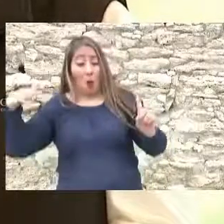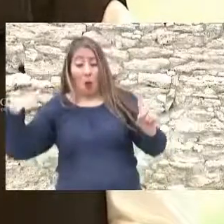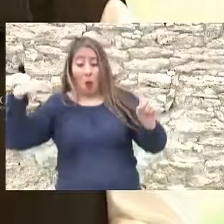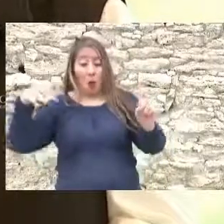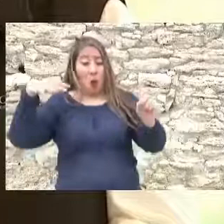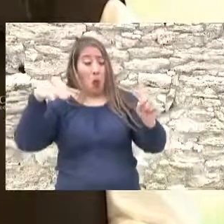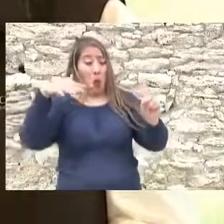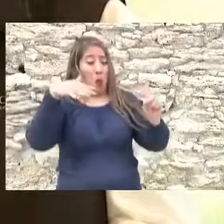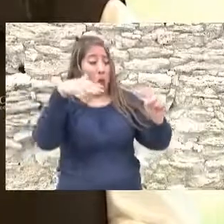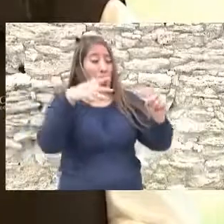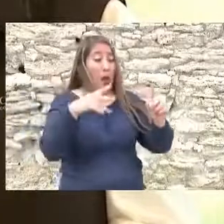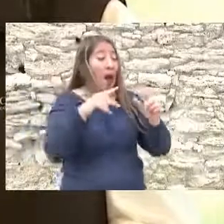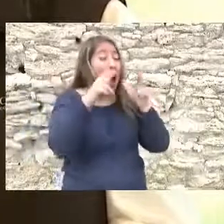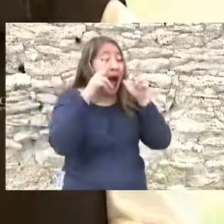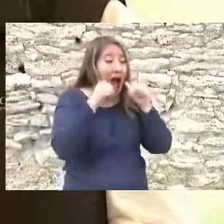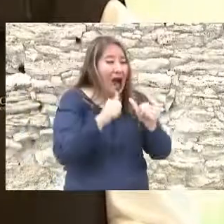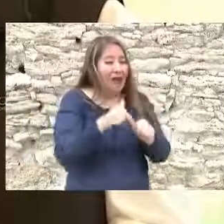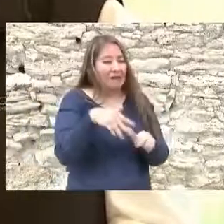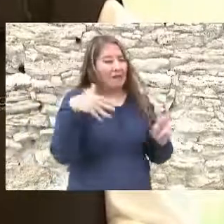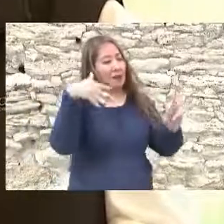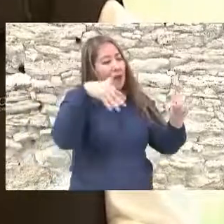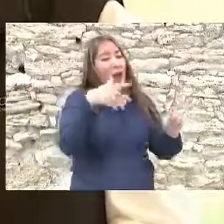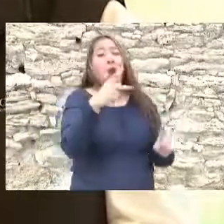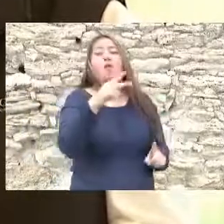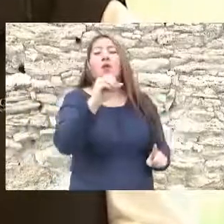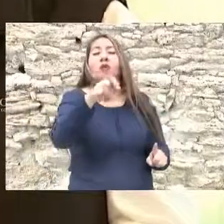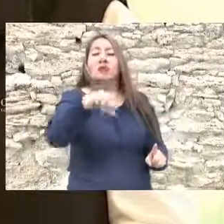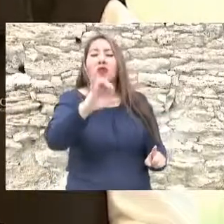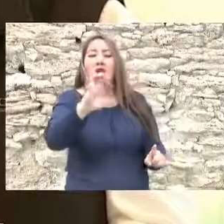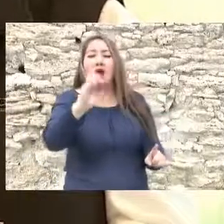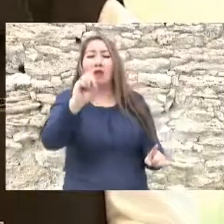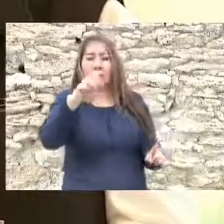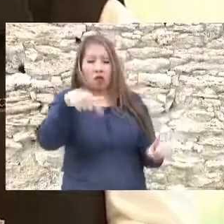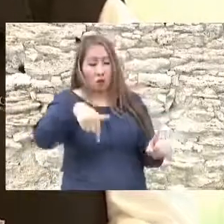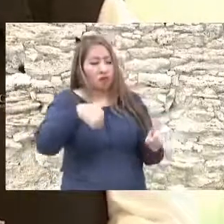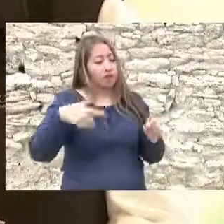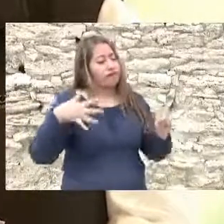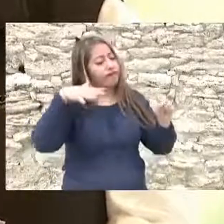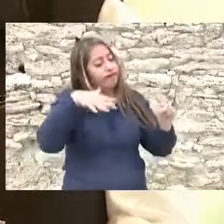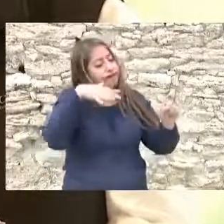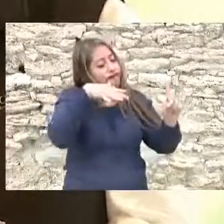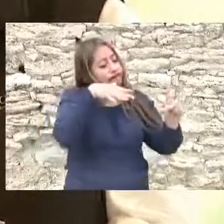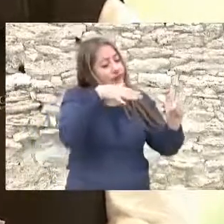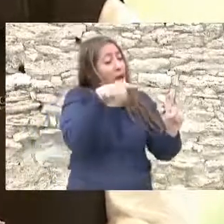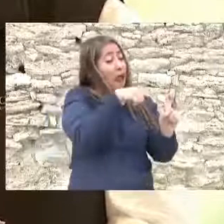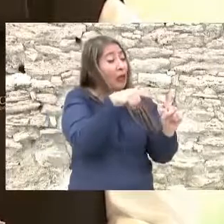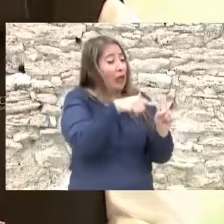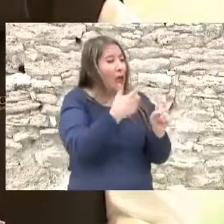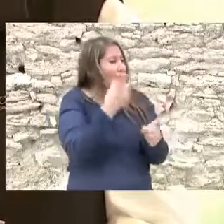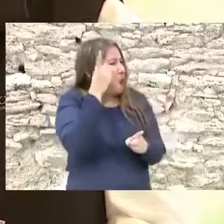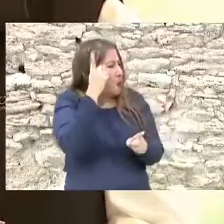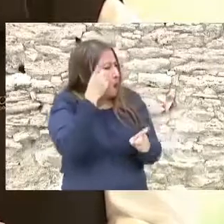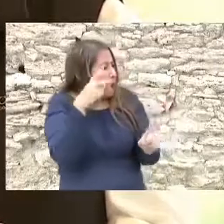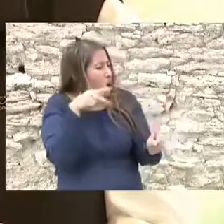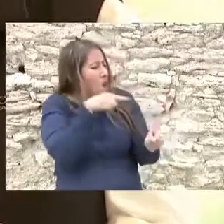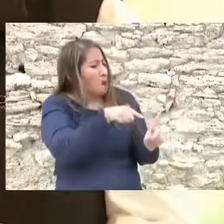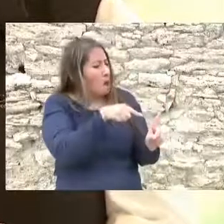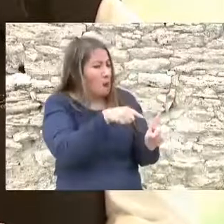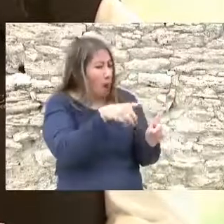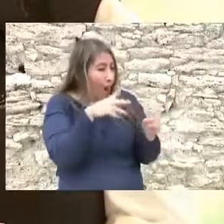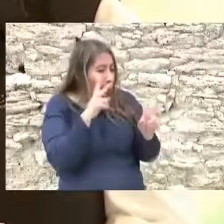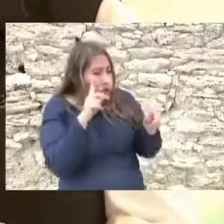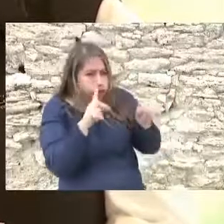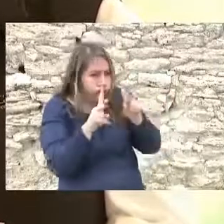la hacienda que dominaba la zona propiedad de Jesús Carranza, que es en donde estamos. Identificó a los caballos que montaba el general,